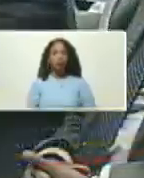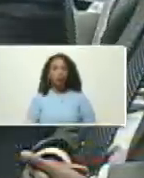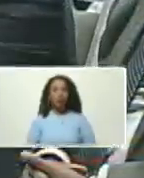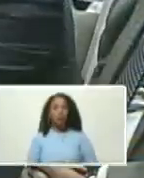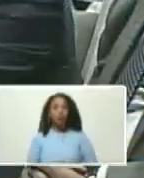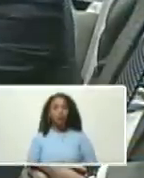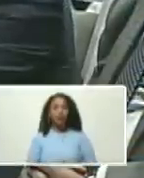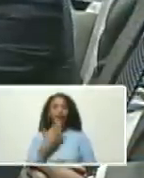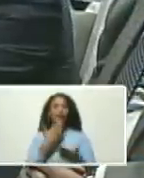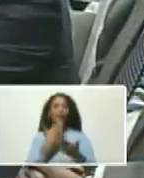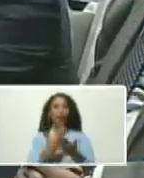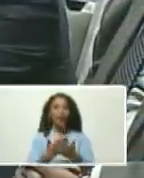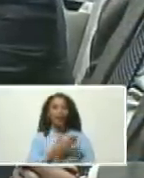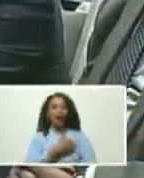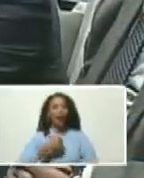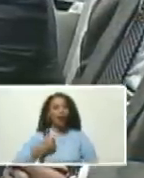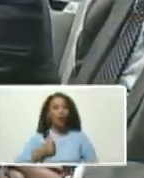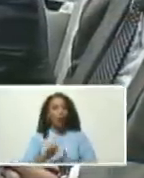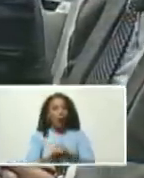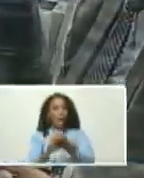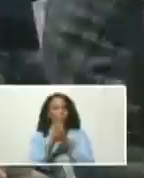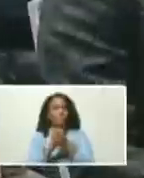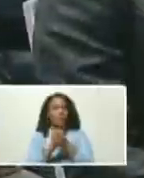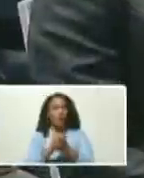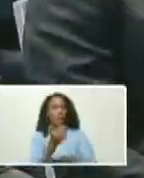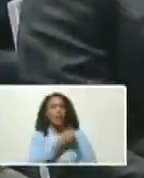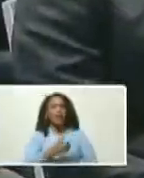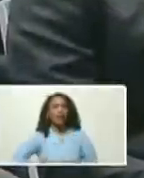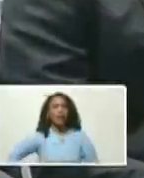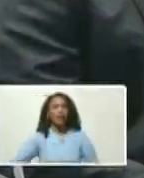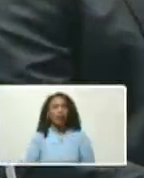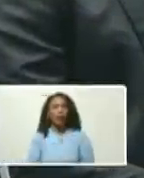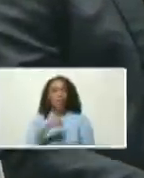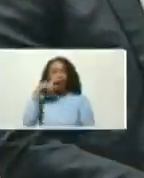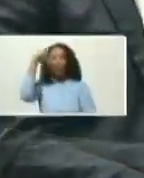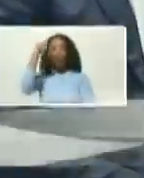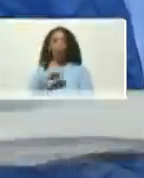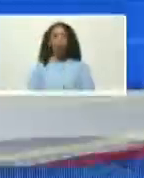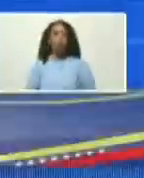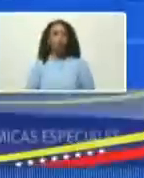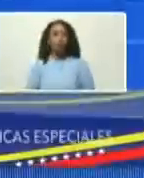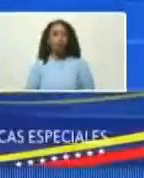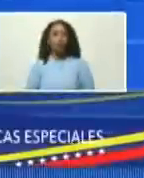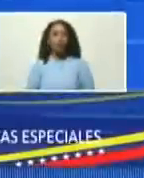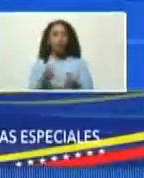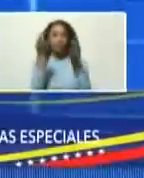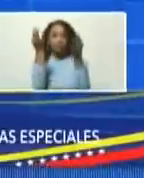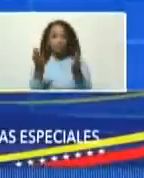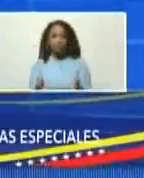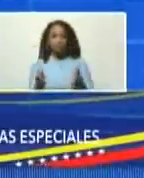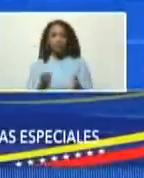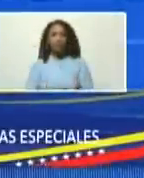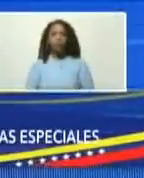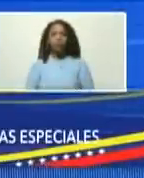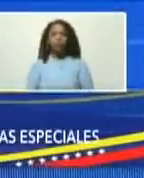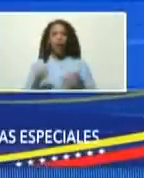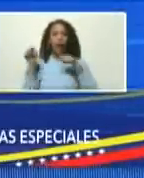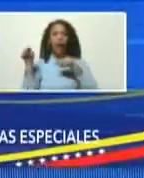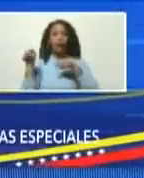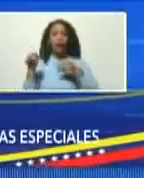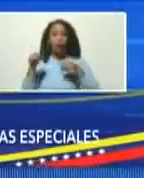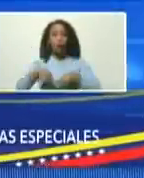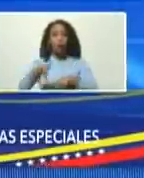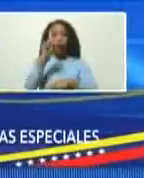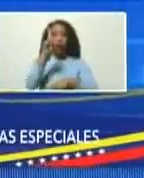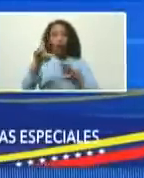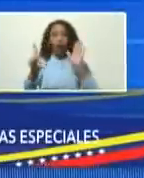Muchas gracias, querido camarada, presidente, Nicolás Maduro. Efectivamente, esta ha sido una ley, como